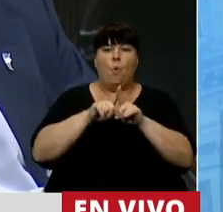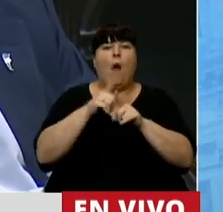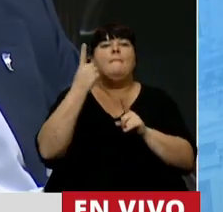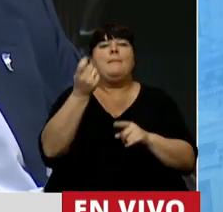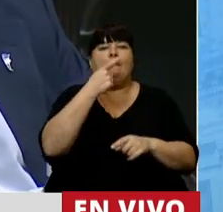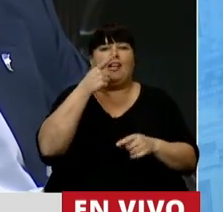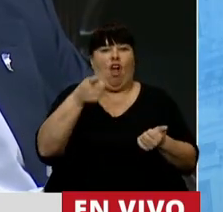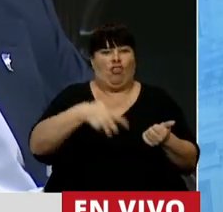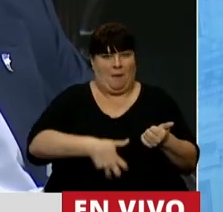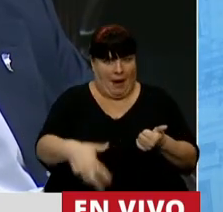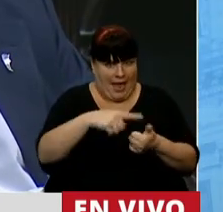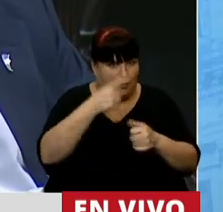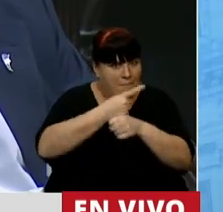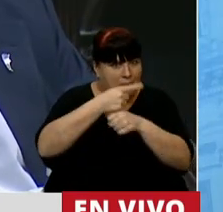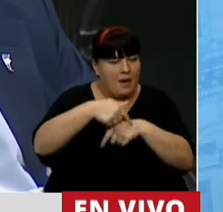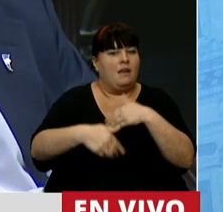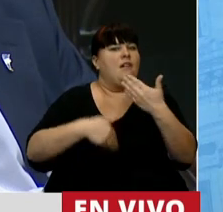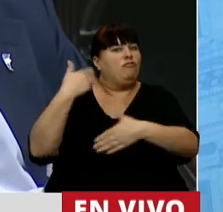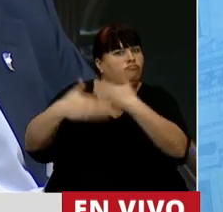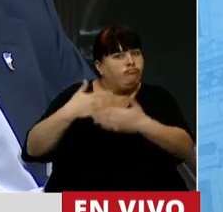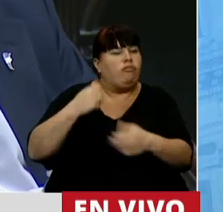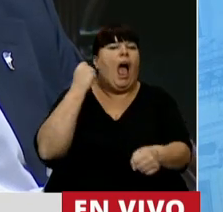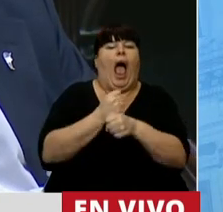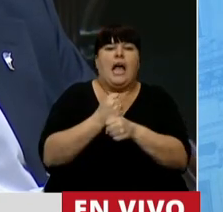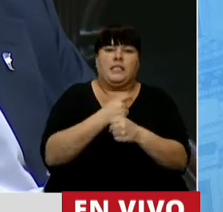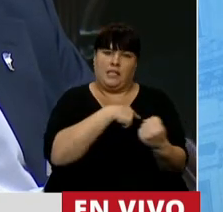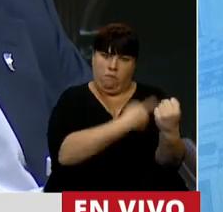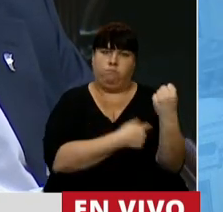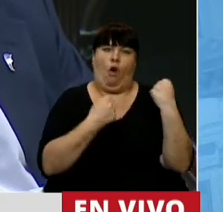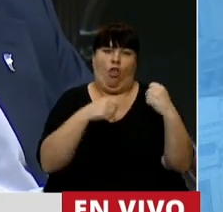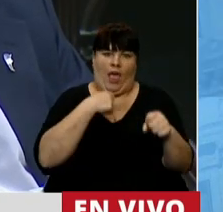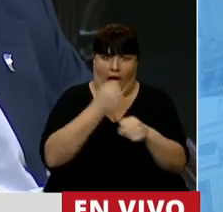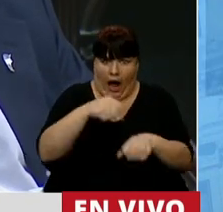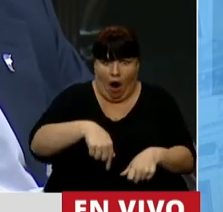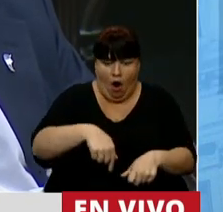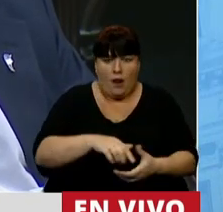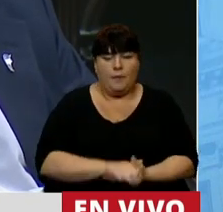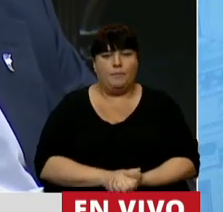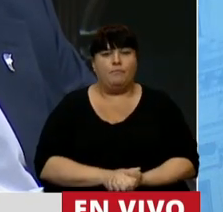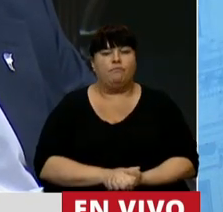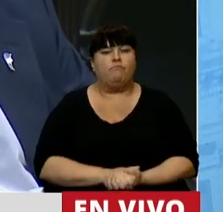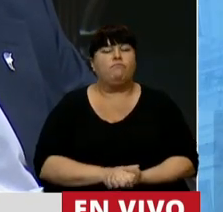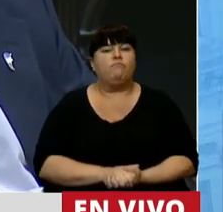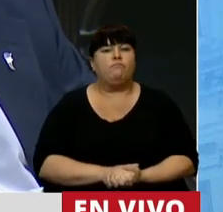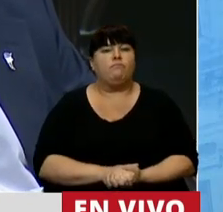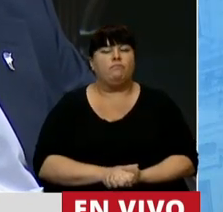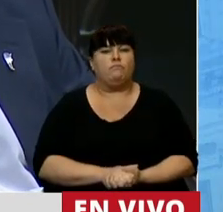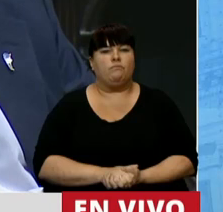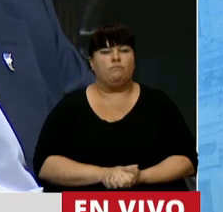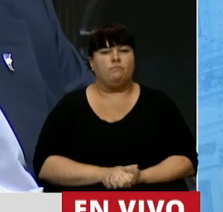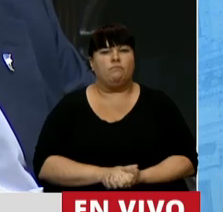píldora anticonceptiva y que ha avanzado hasta su empoderamiento actual. Han alcanzado